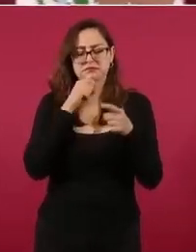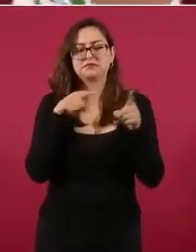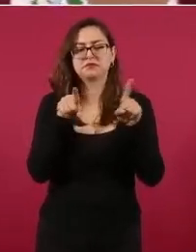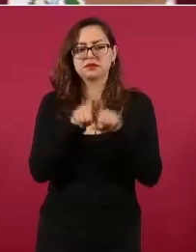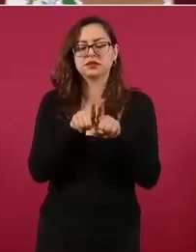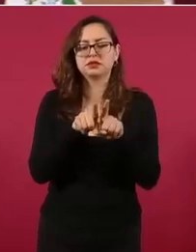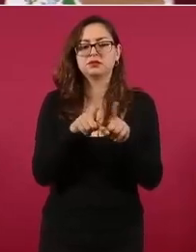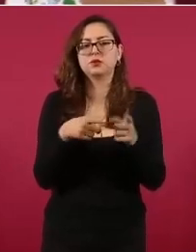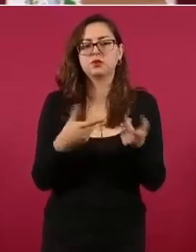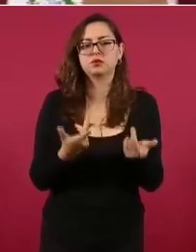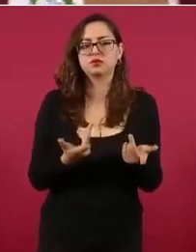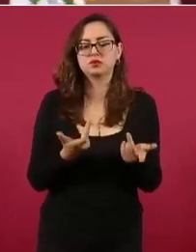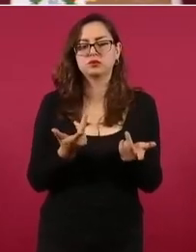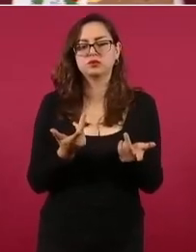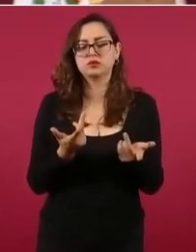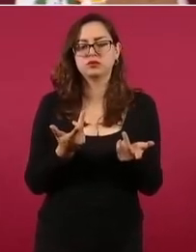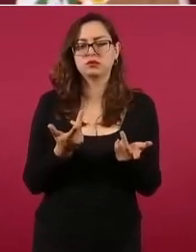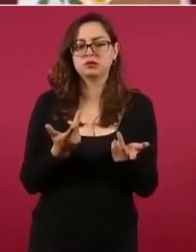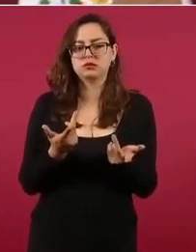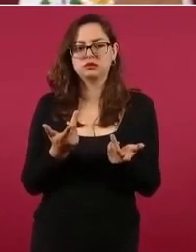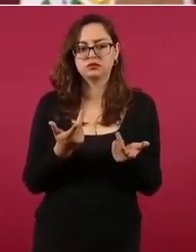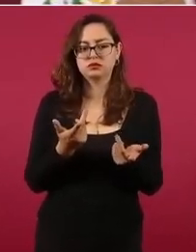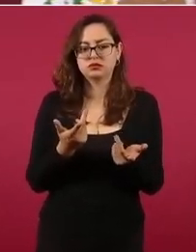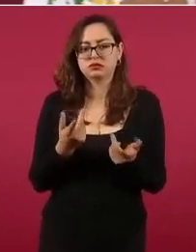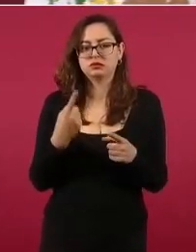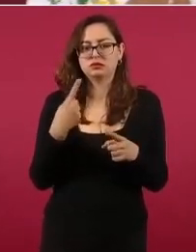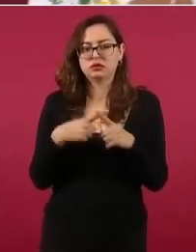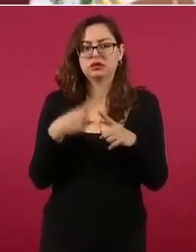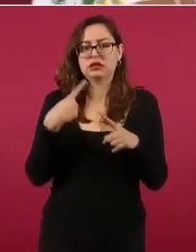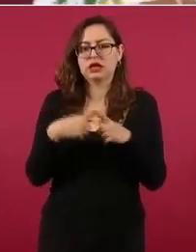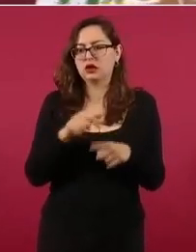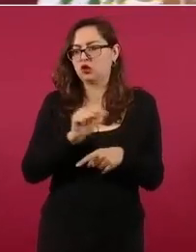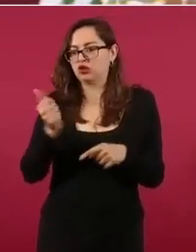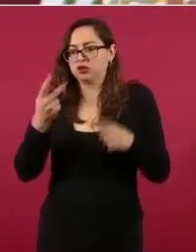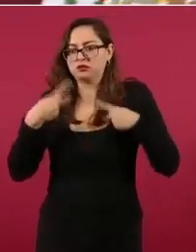si hay declaración pública,